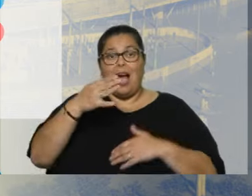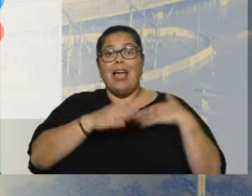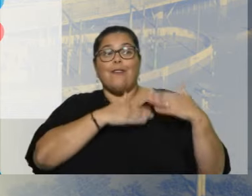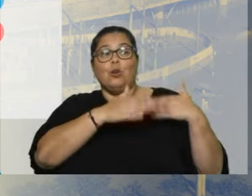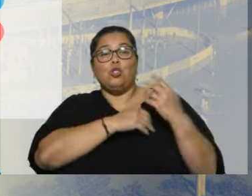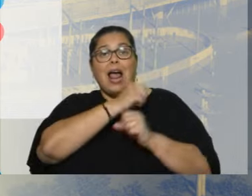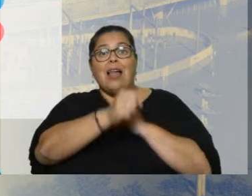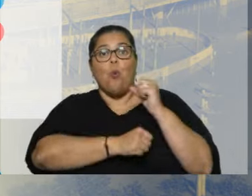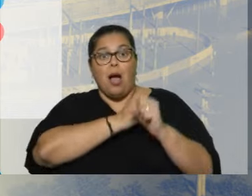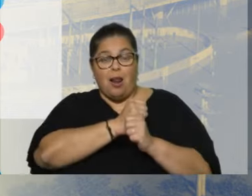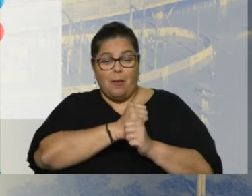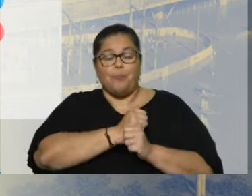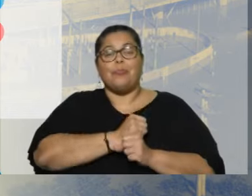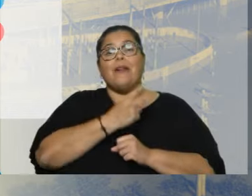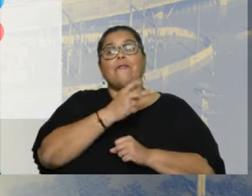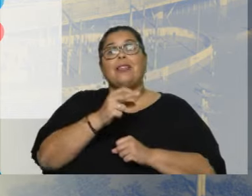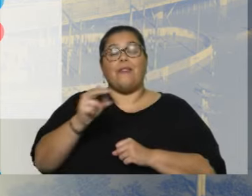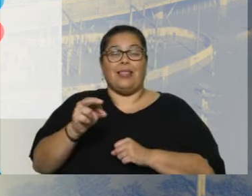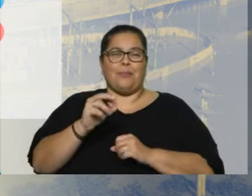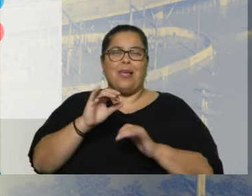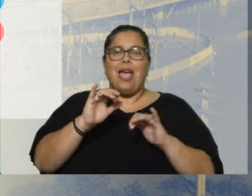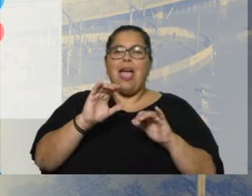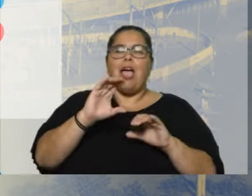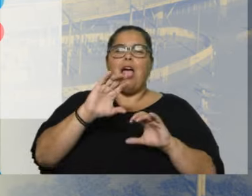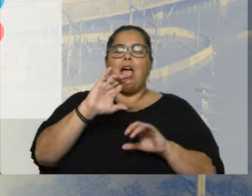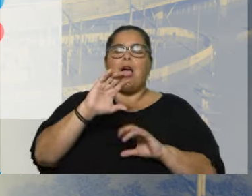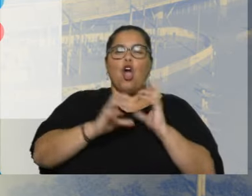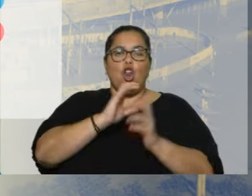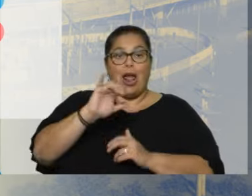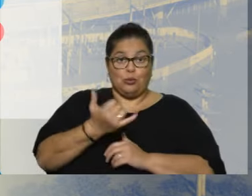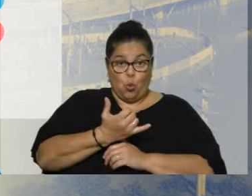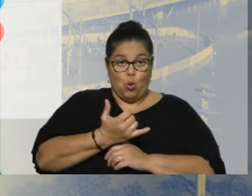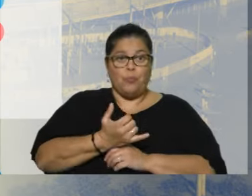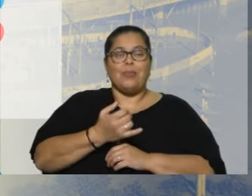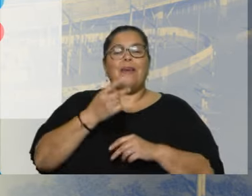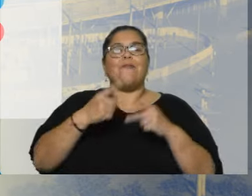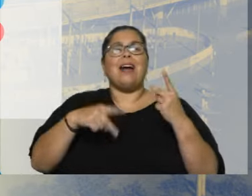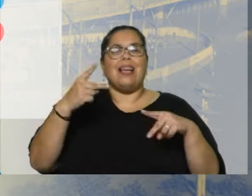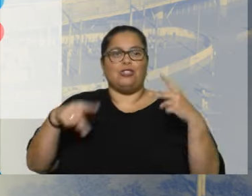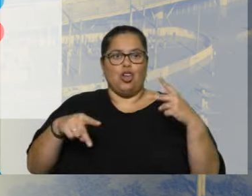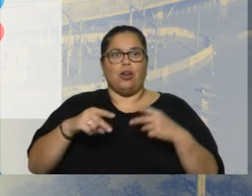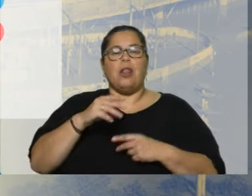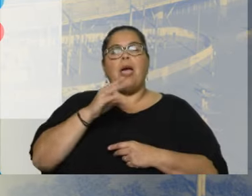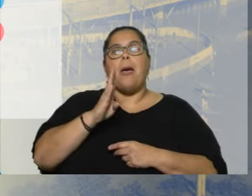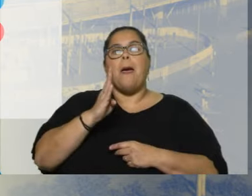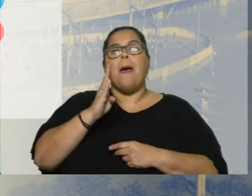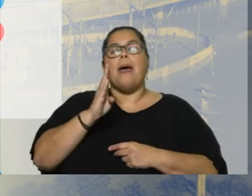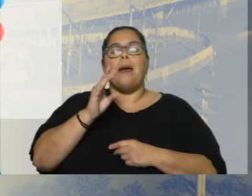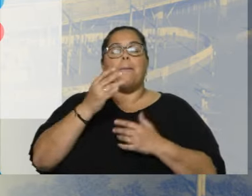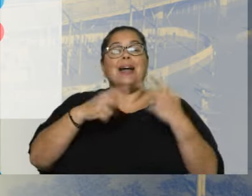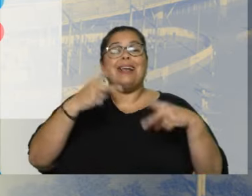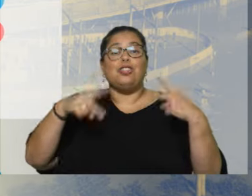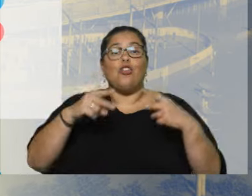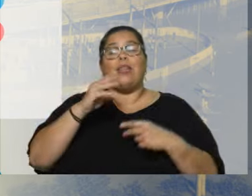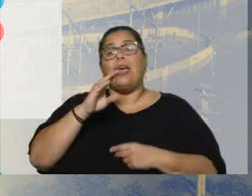2020, en azul la variación anual del PIB Bruto Brasileño, en rojo el PIB de Río Grande. En 2020